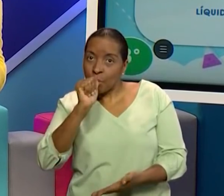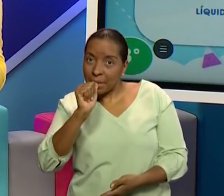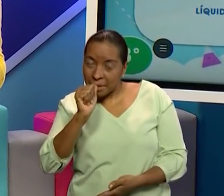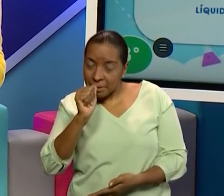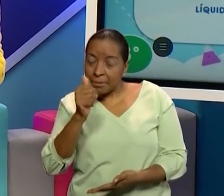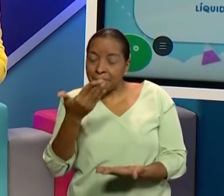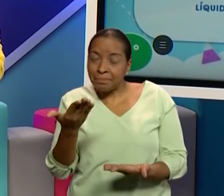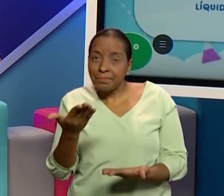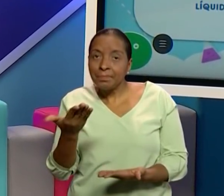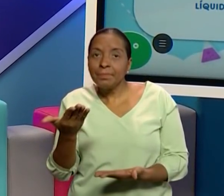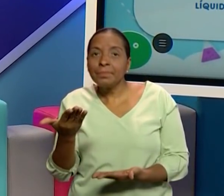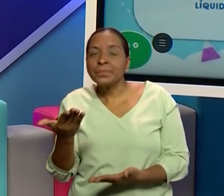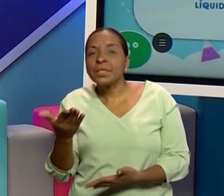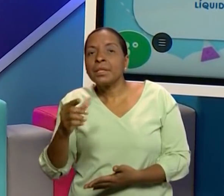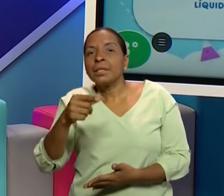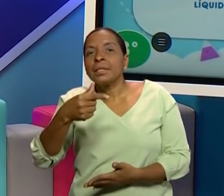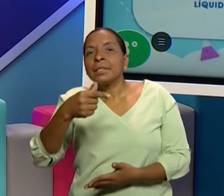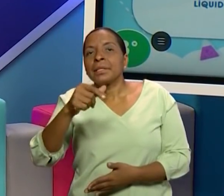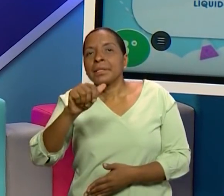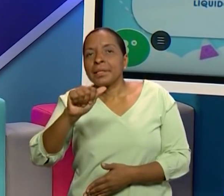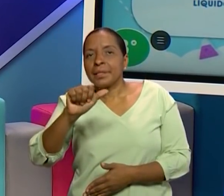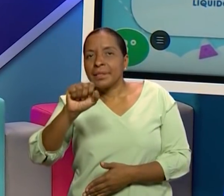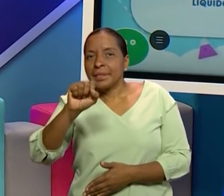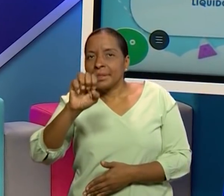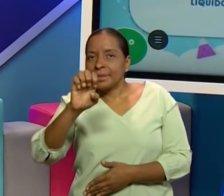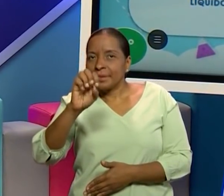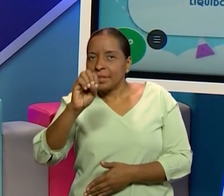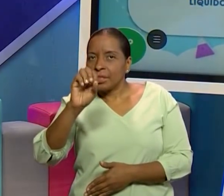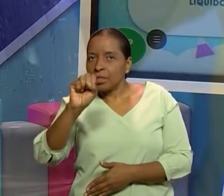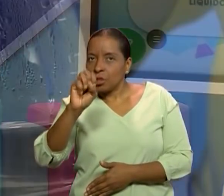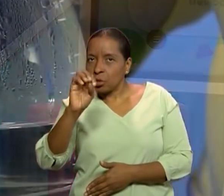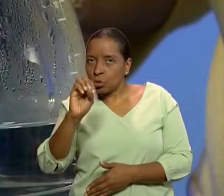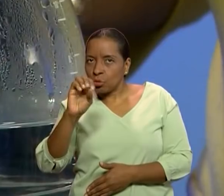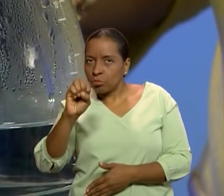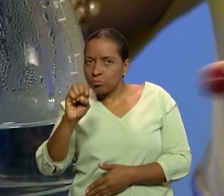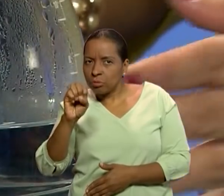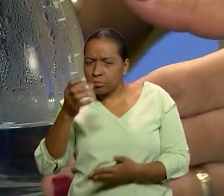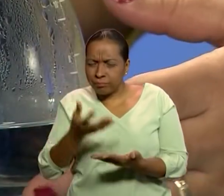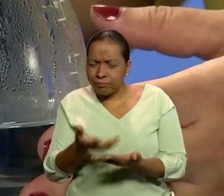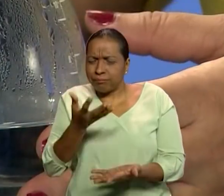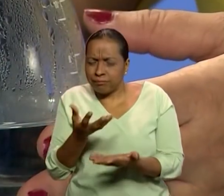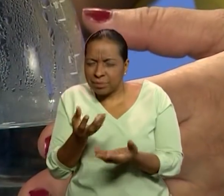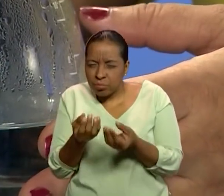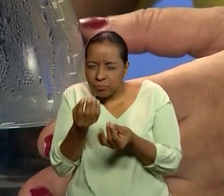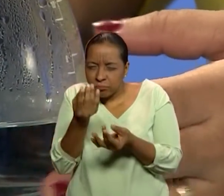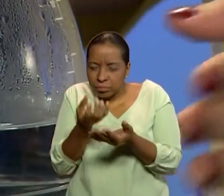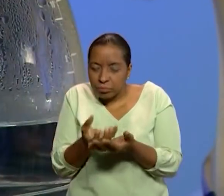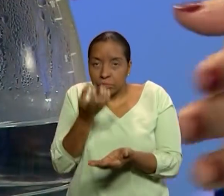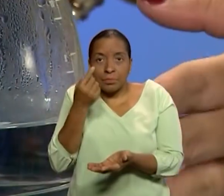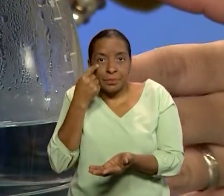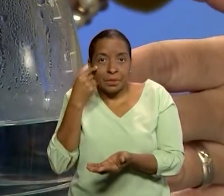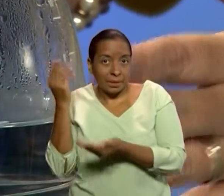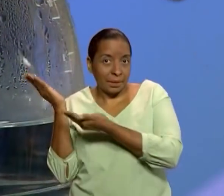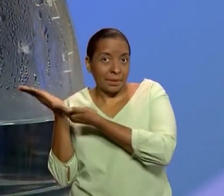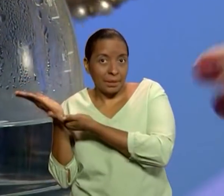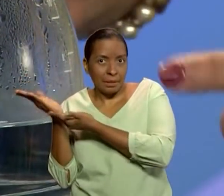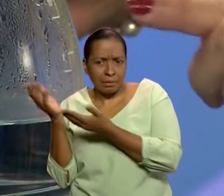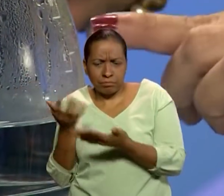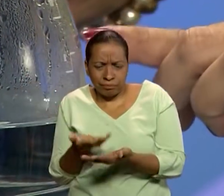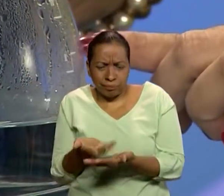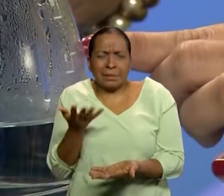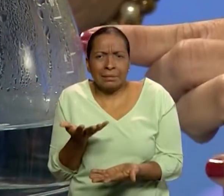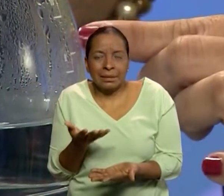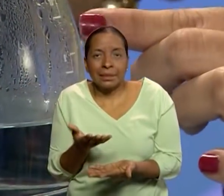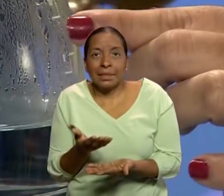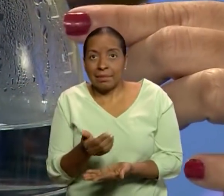estado es el estado gaseoso y es el vapor de agua, como lo tenemos aquí. Y está caliente.